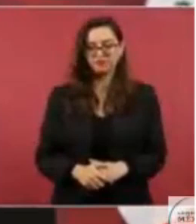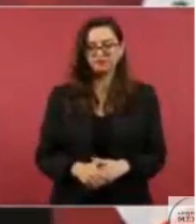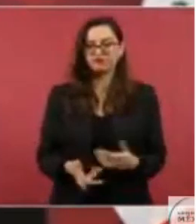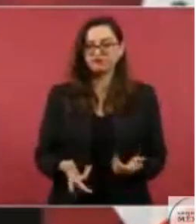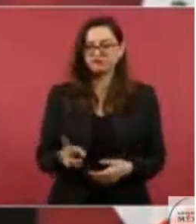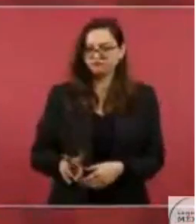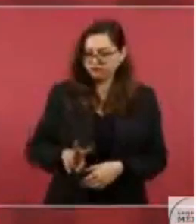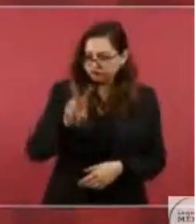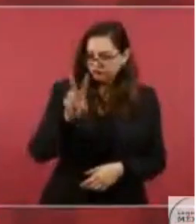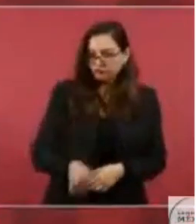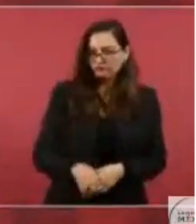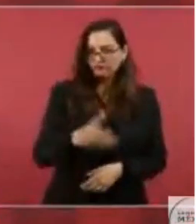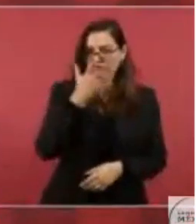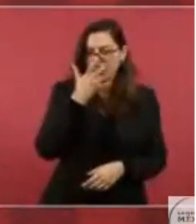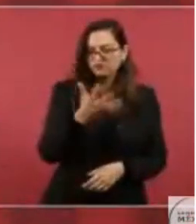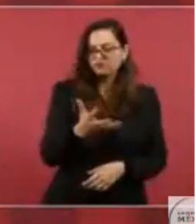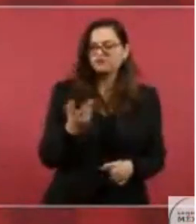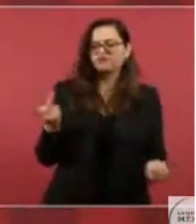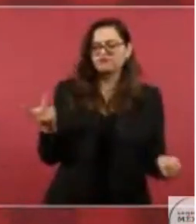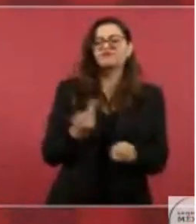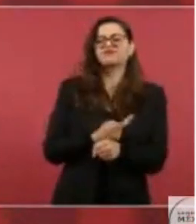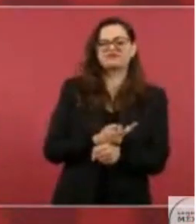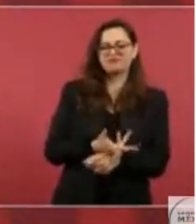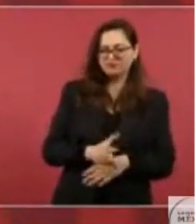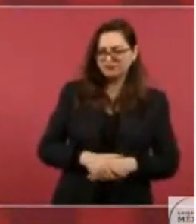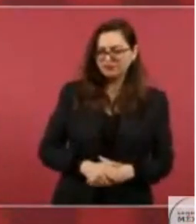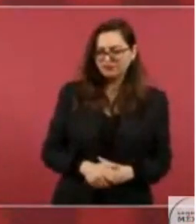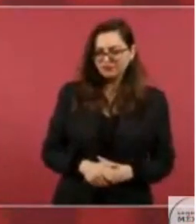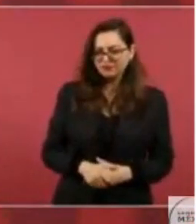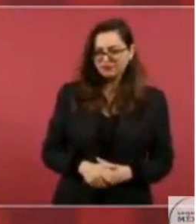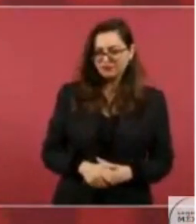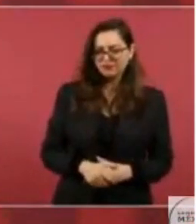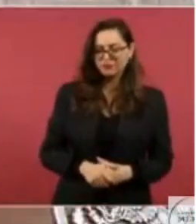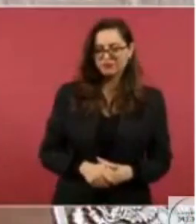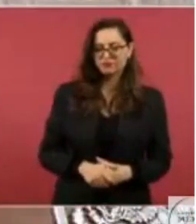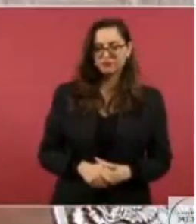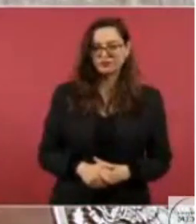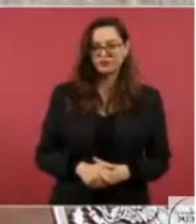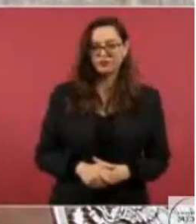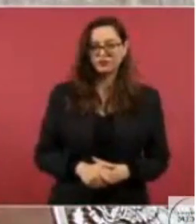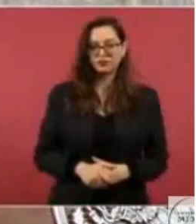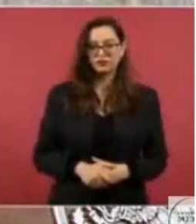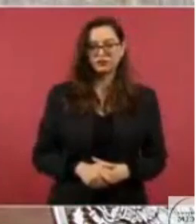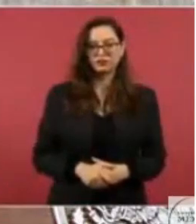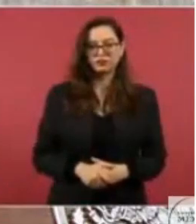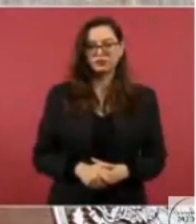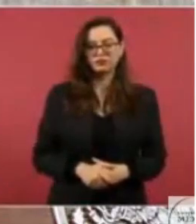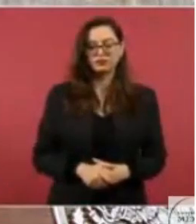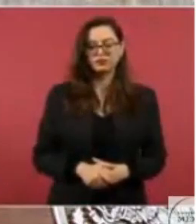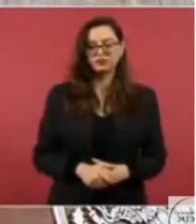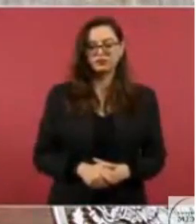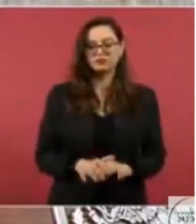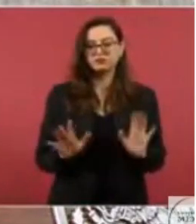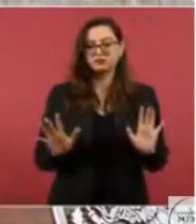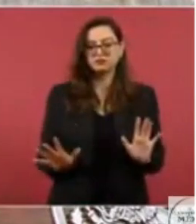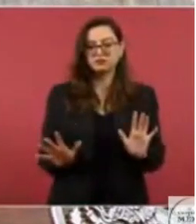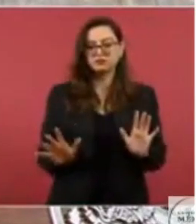qué sucedió, no descartar ninguna hipótesis.